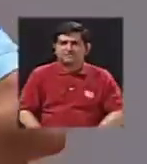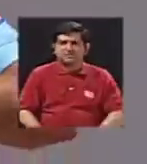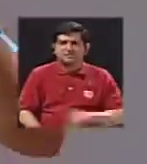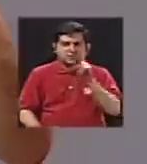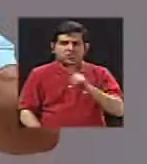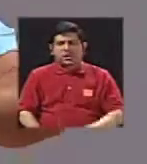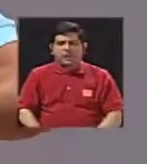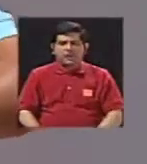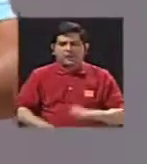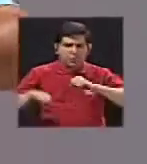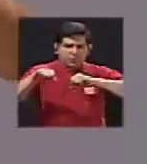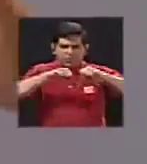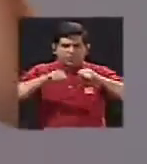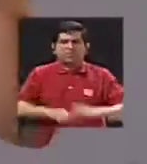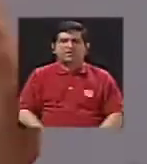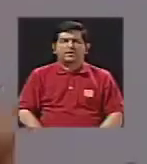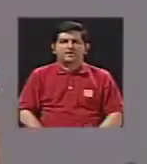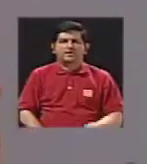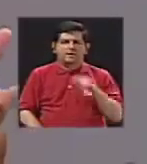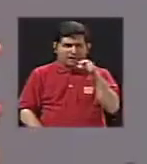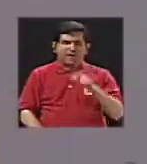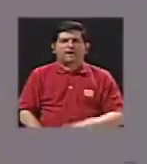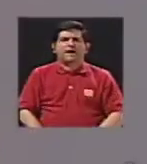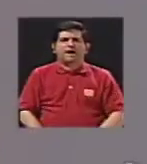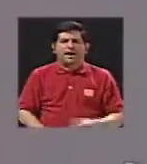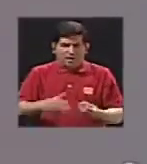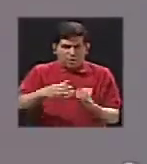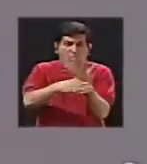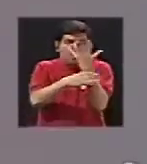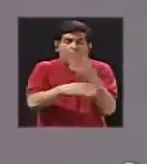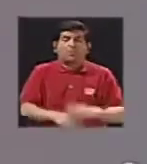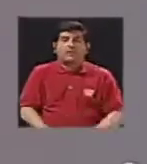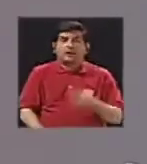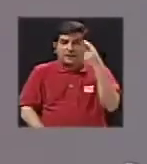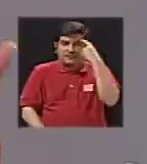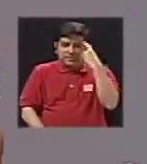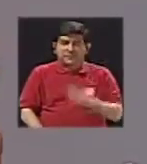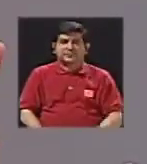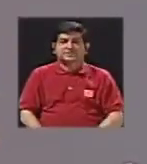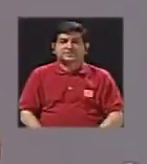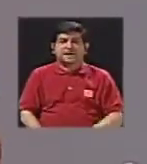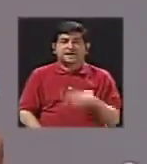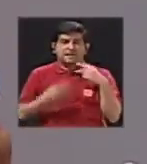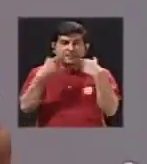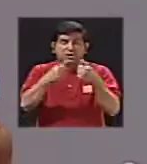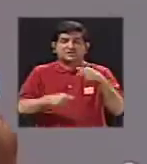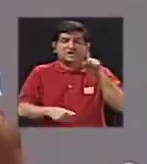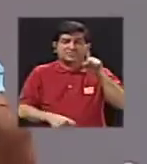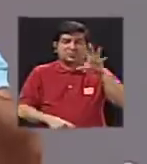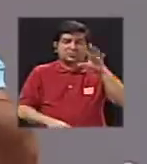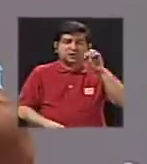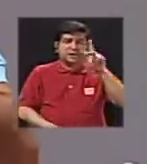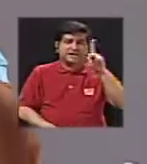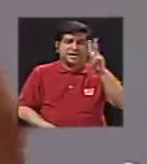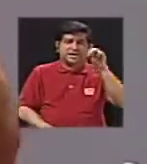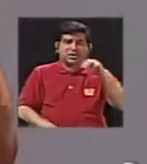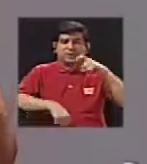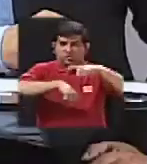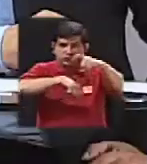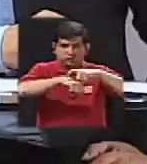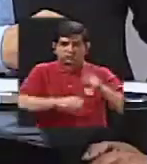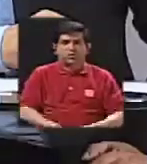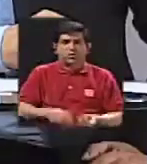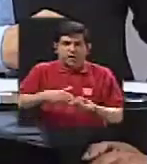volcán que son activos que las erupciones sean a más de 150 kilómetros por hora, pero lo que estamos implementando es estar bien